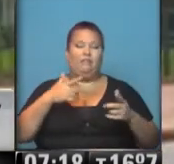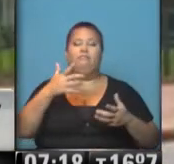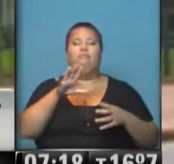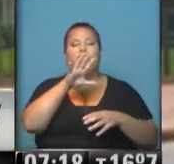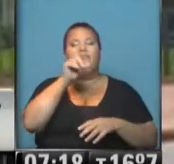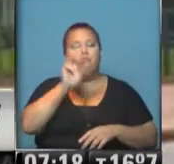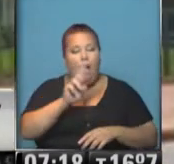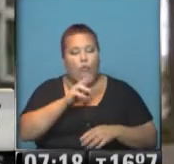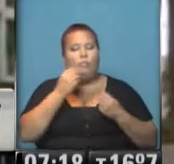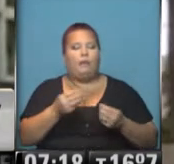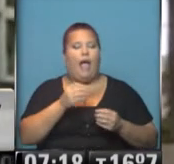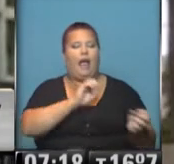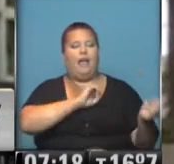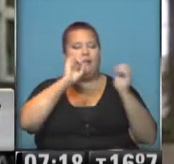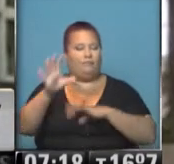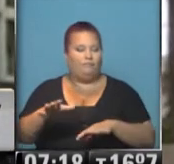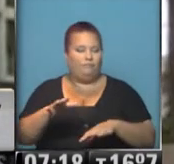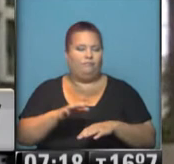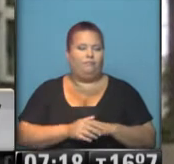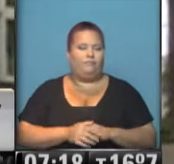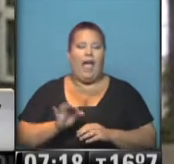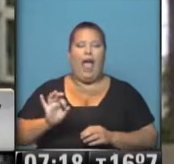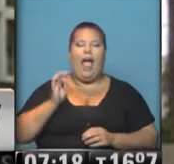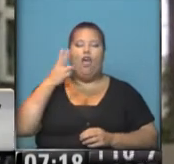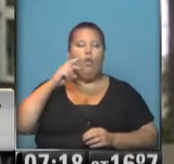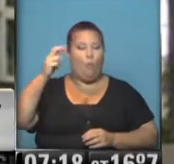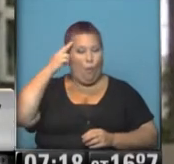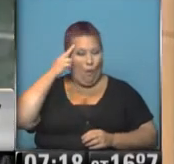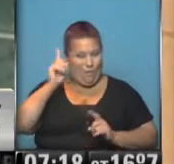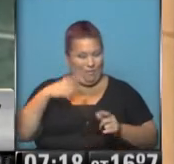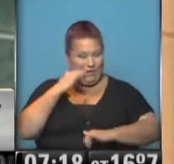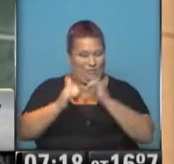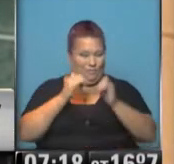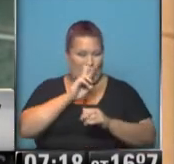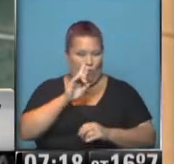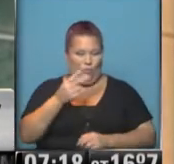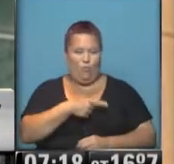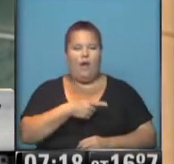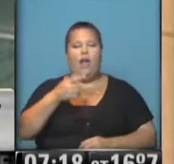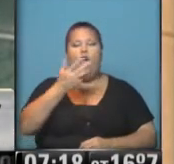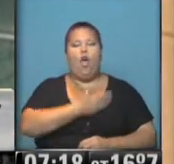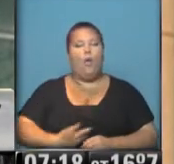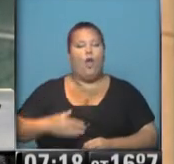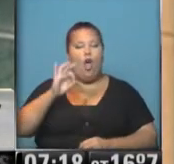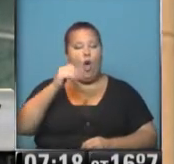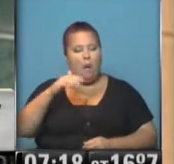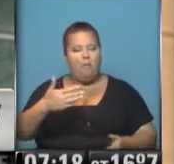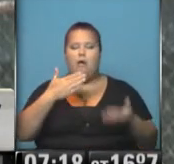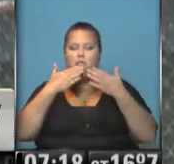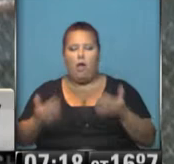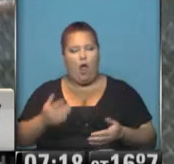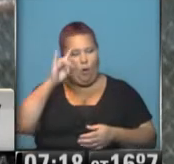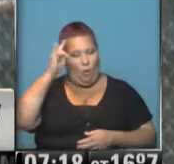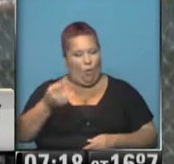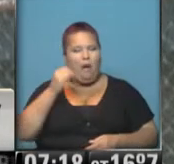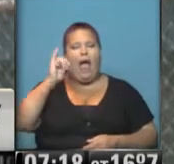sido autorizados para su transferencia, al menos desde el año 2009, como les contaba Lourdes. El gobierno de Barack Obama se mostró agradecido con Uruguay